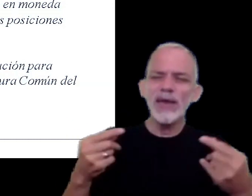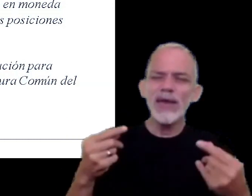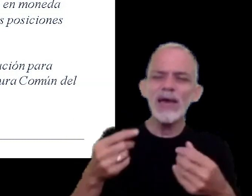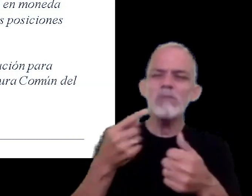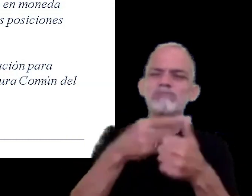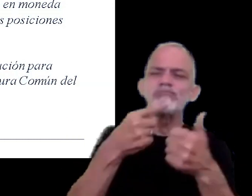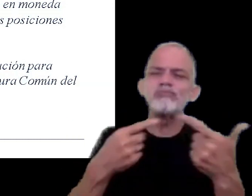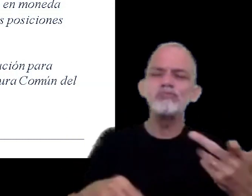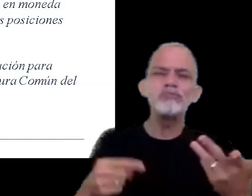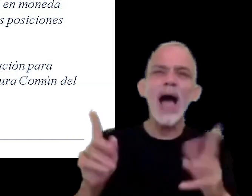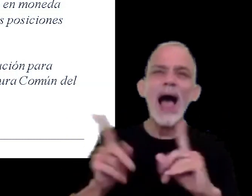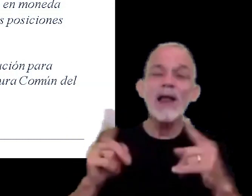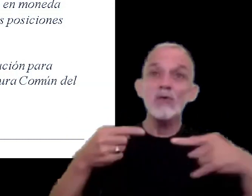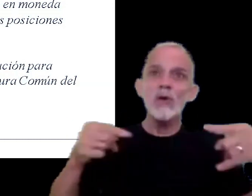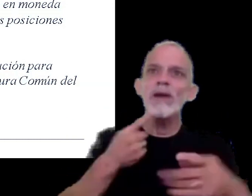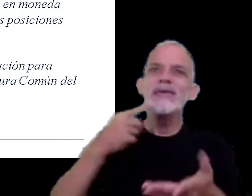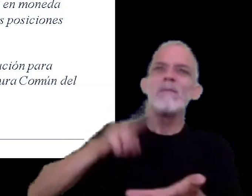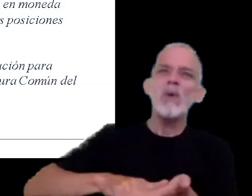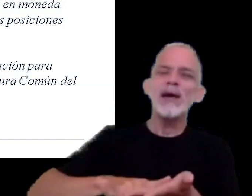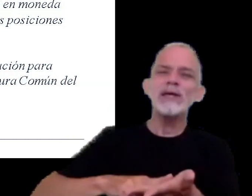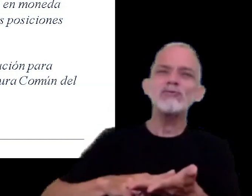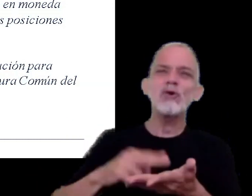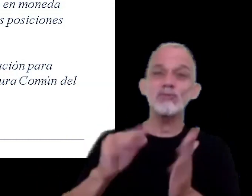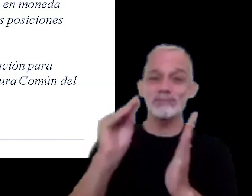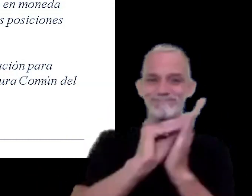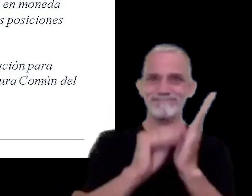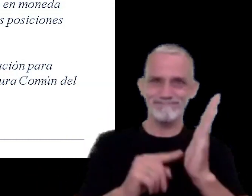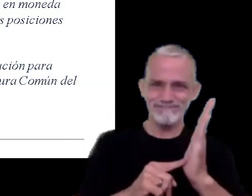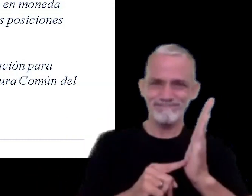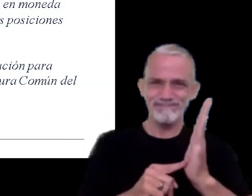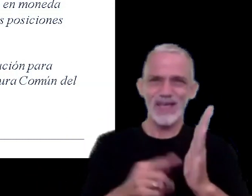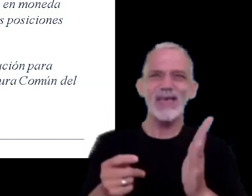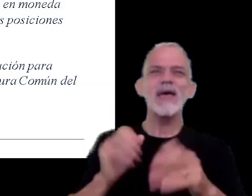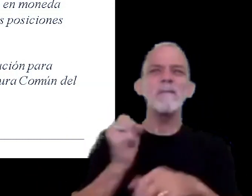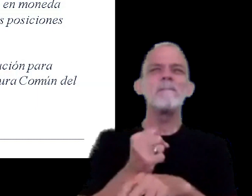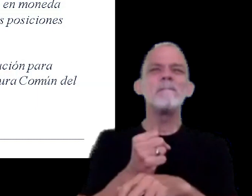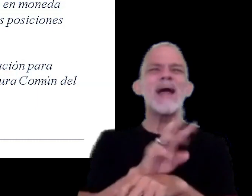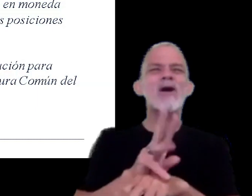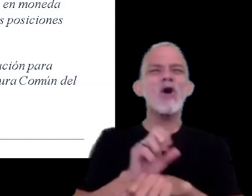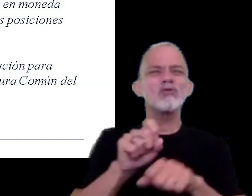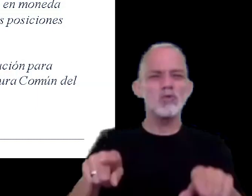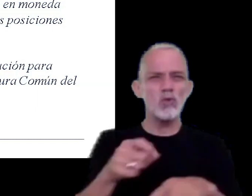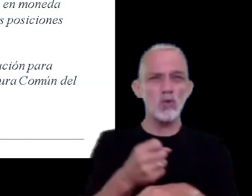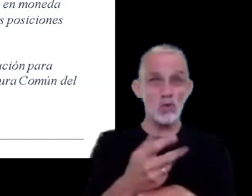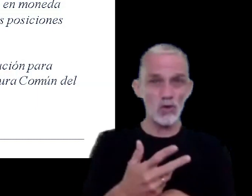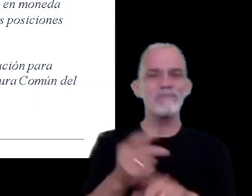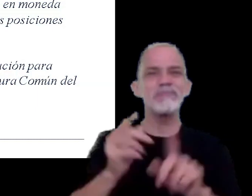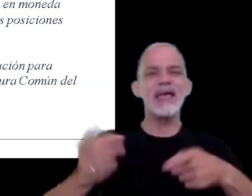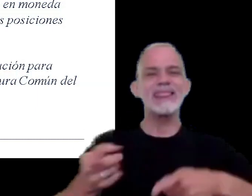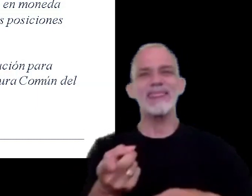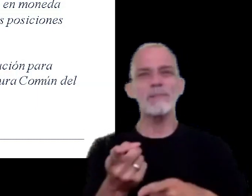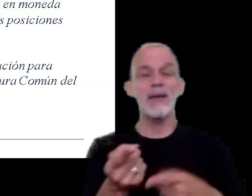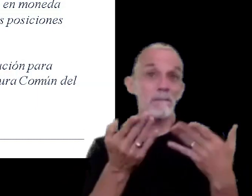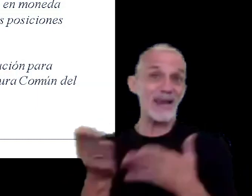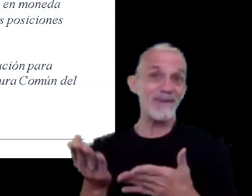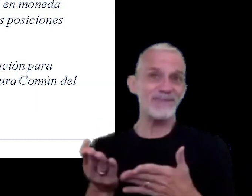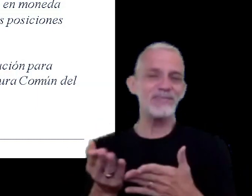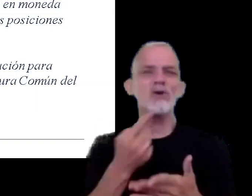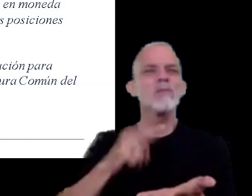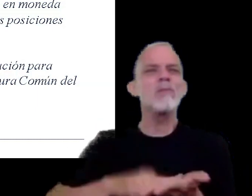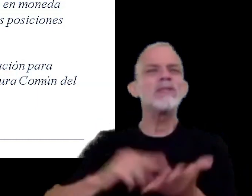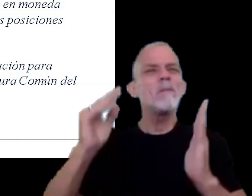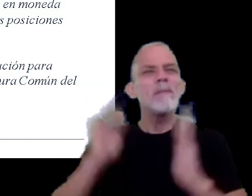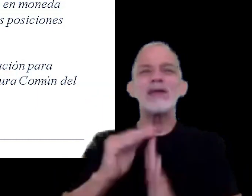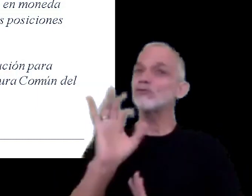posiciones arancelarias de la nomenclatura común del MERCOSUR también se dispuso el beneficio de reducción al 0